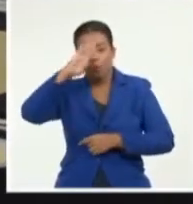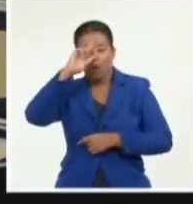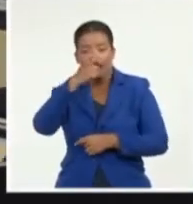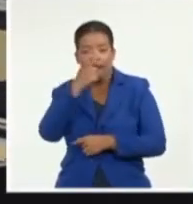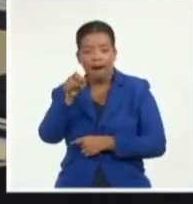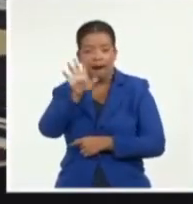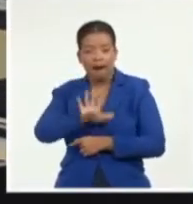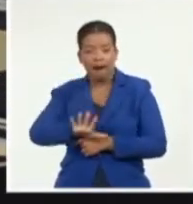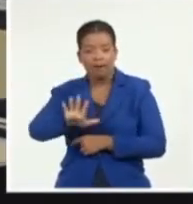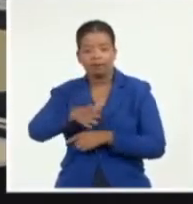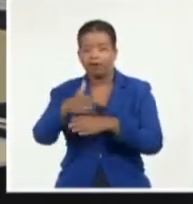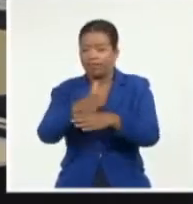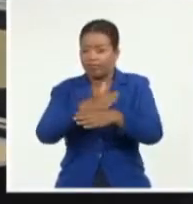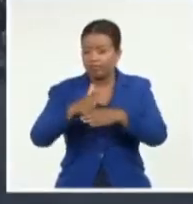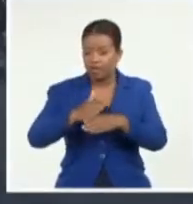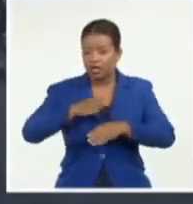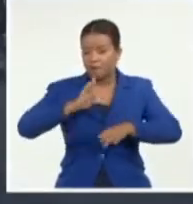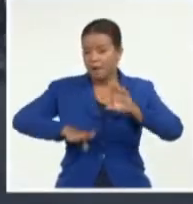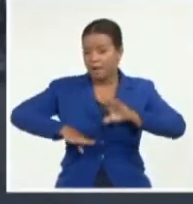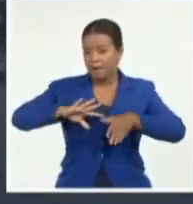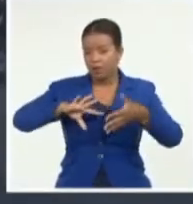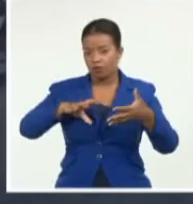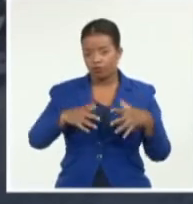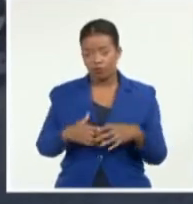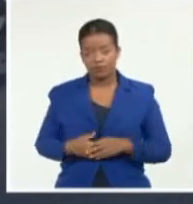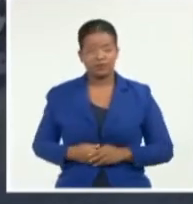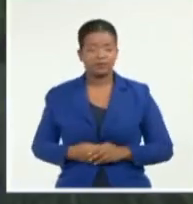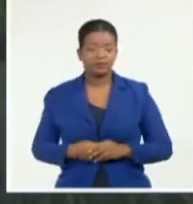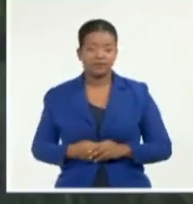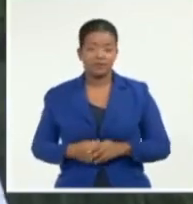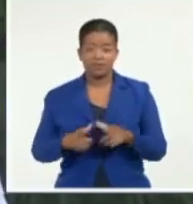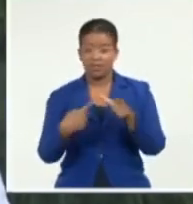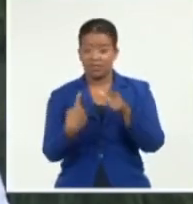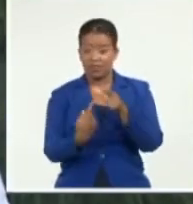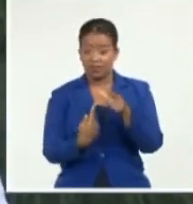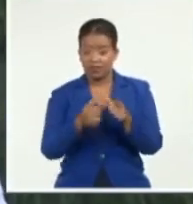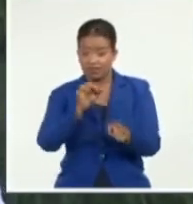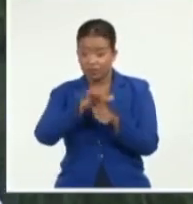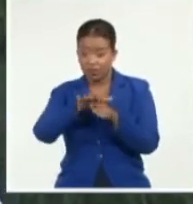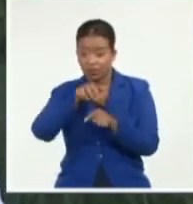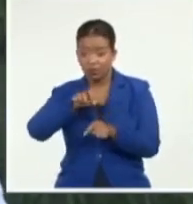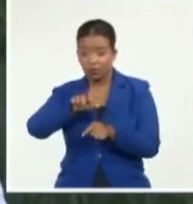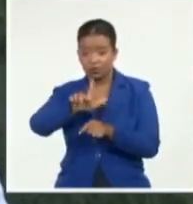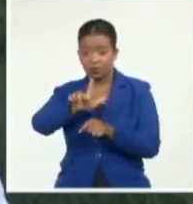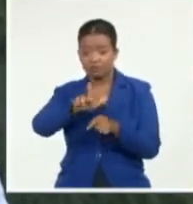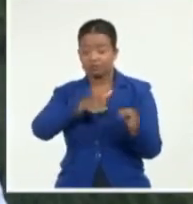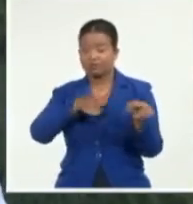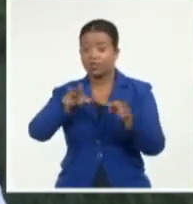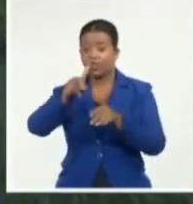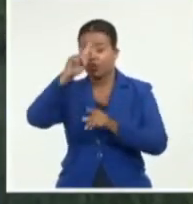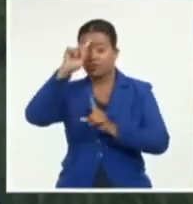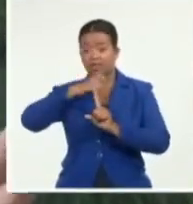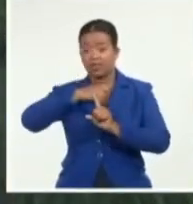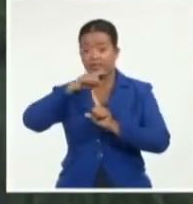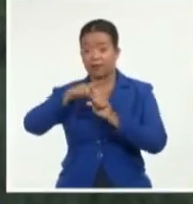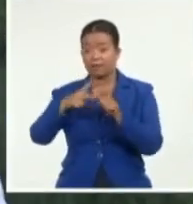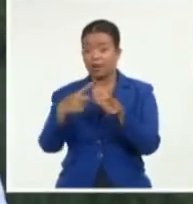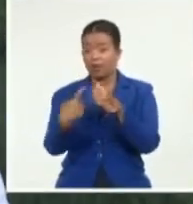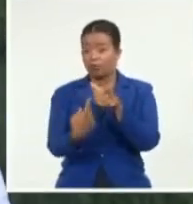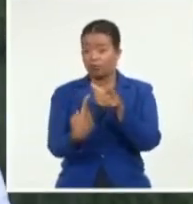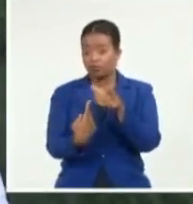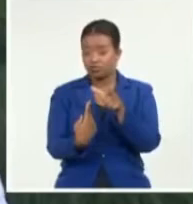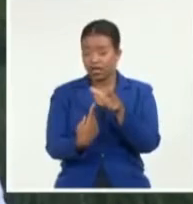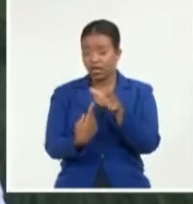single Villas Cruzadas en julio, a principios de julio y ahora el 2 de septiembre se lanzará el Mambo de Pueblo Nuevo que es uno de los temas